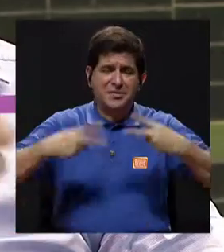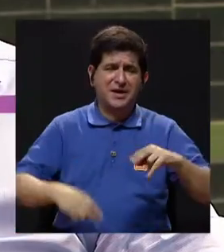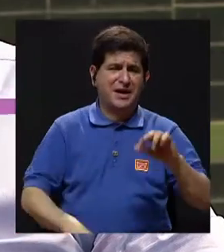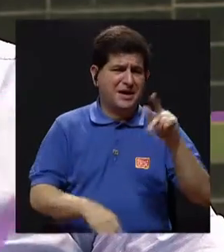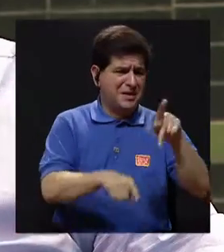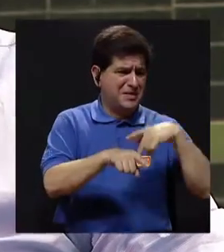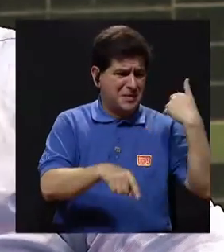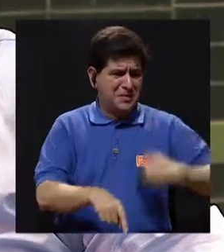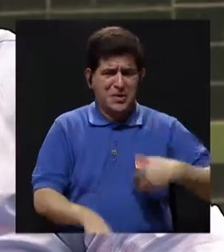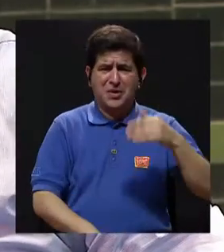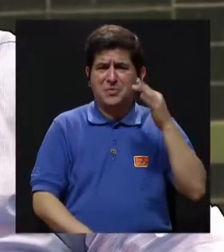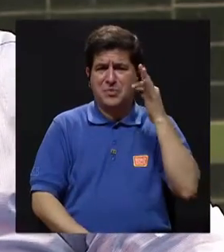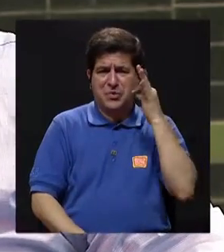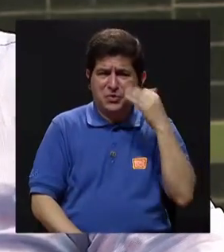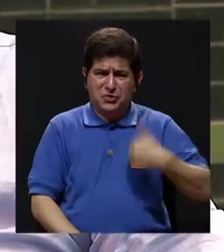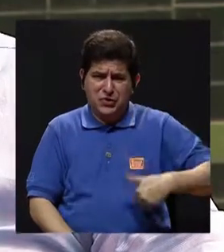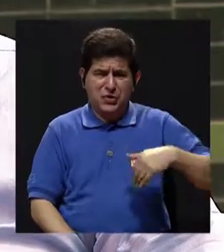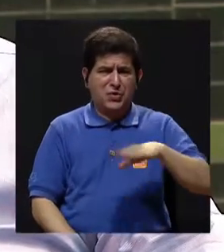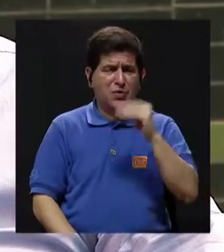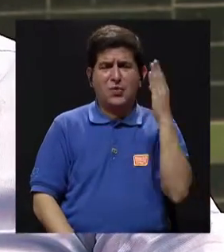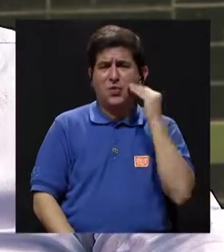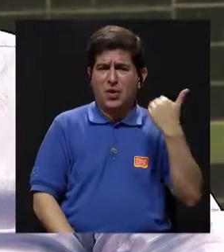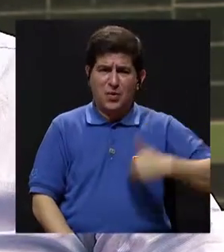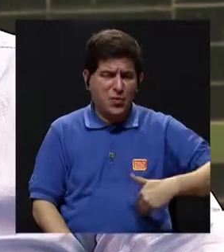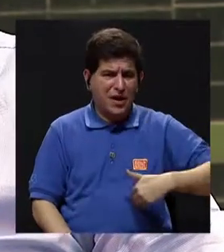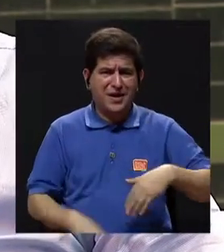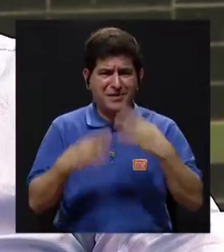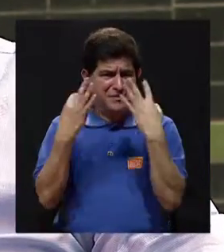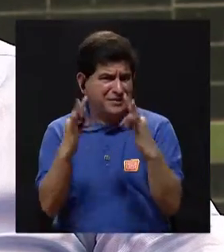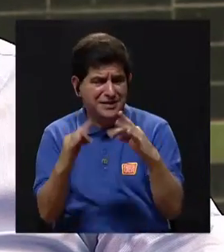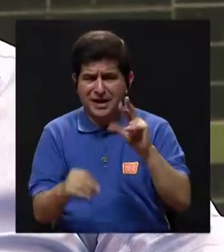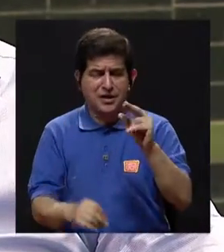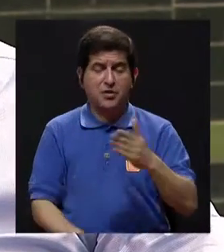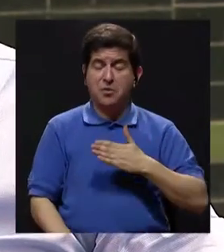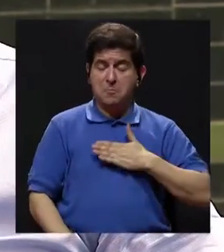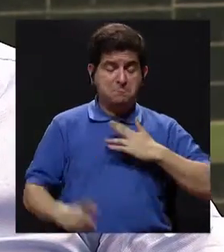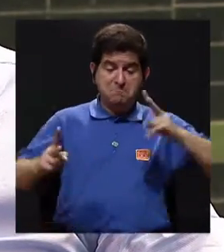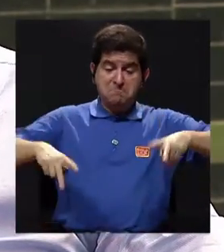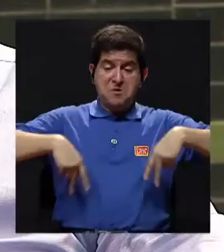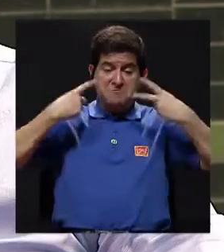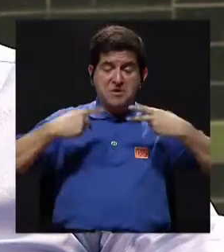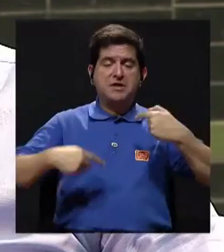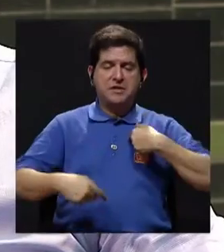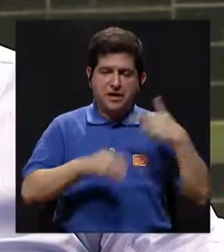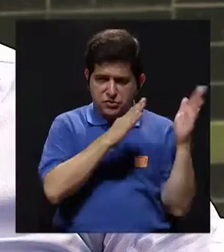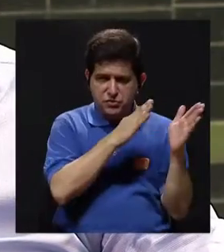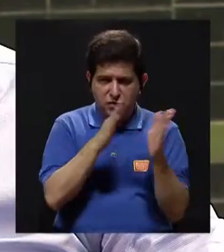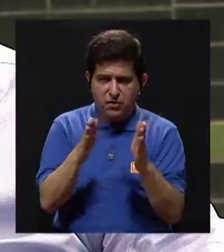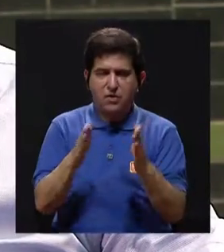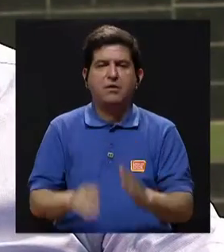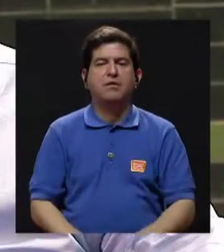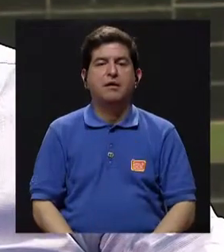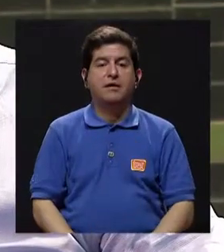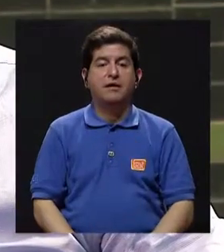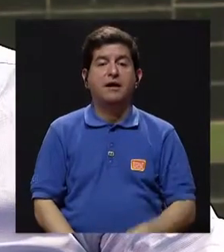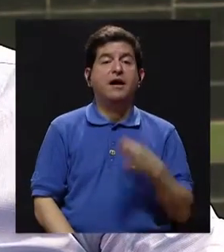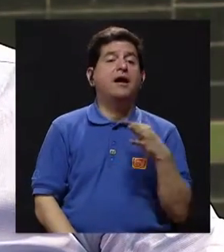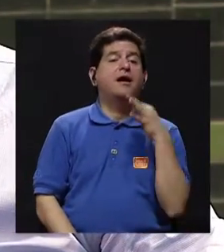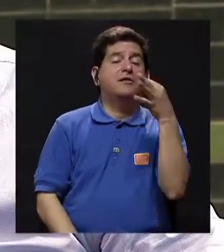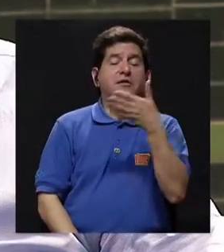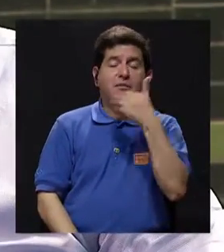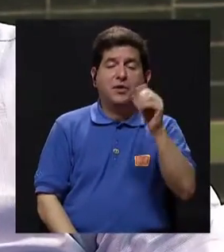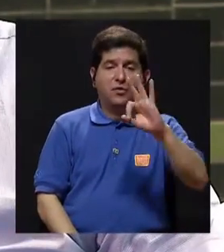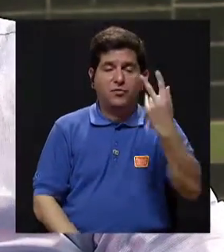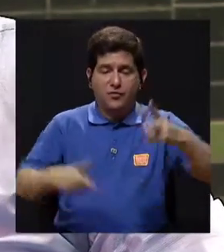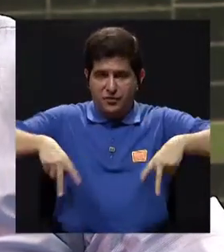de mi primo, de mi tío, de mi abuelo. Si la que yo puedo vivir es la mía, más adelante, organizándome, yo voy a poder tener un